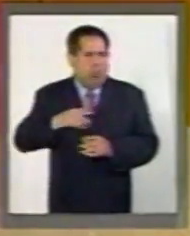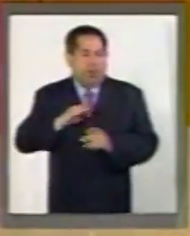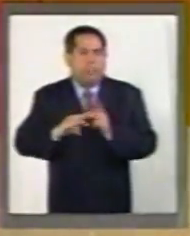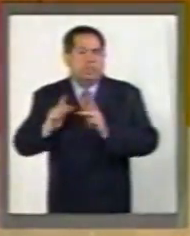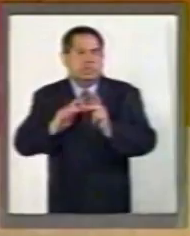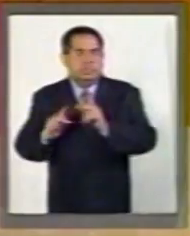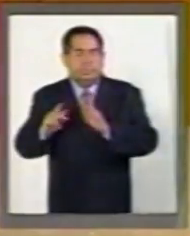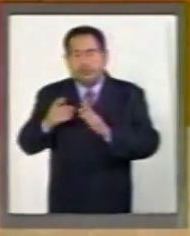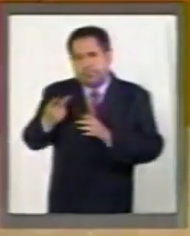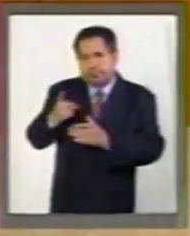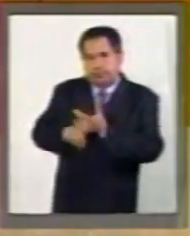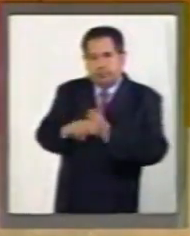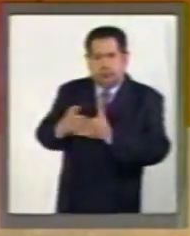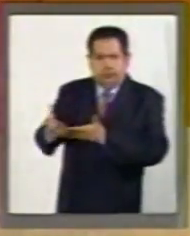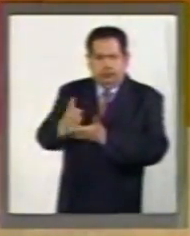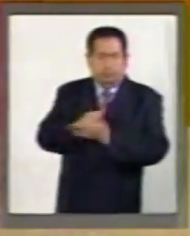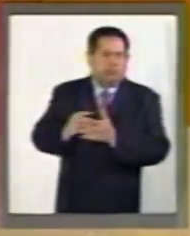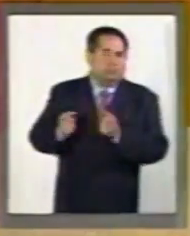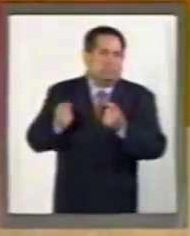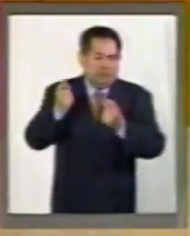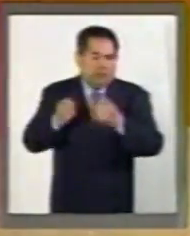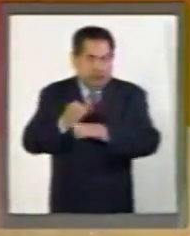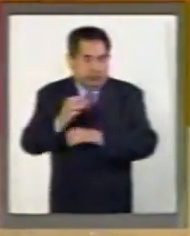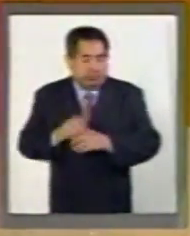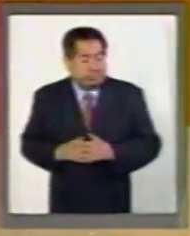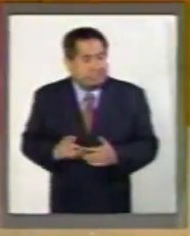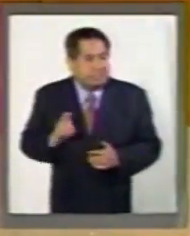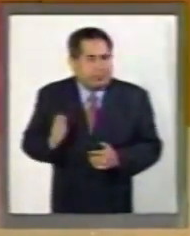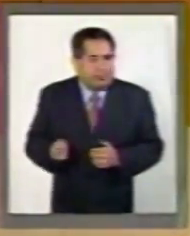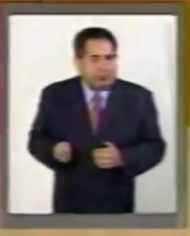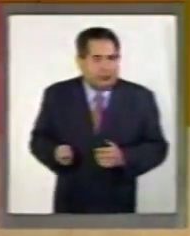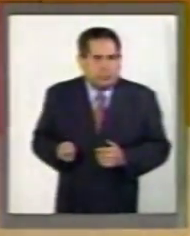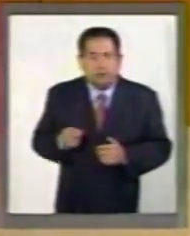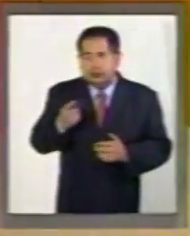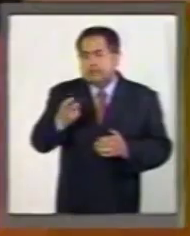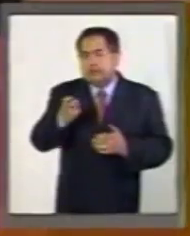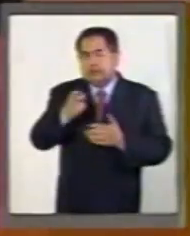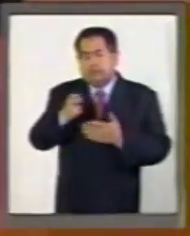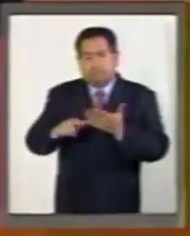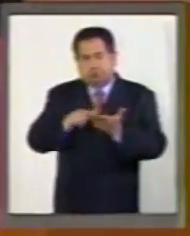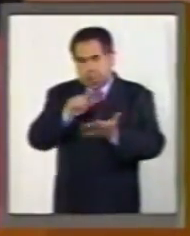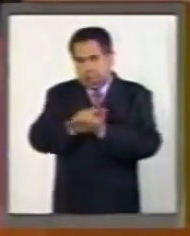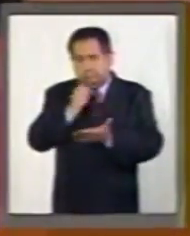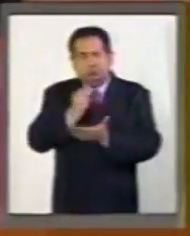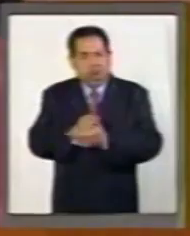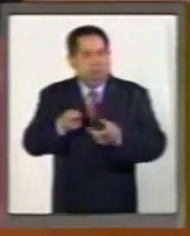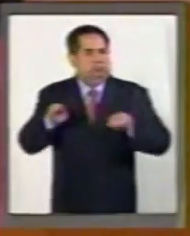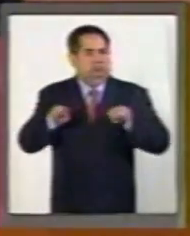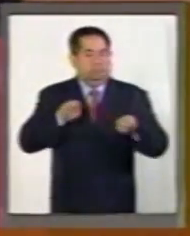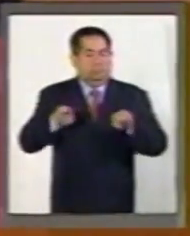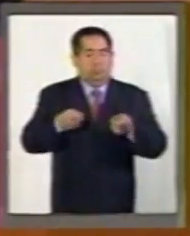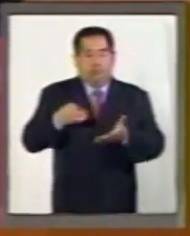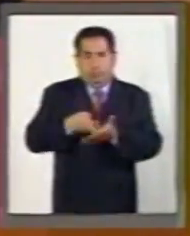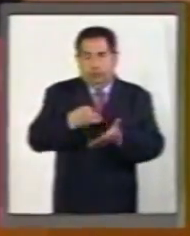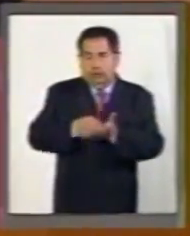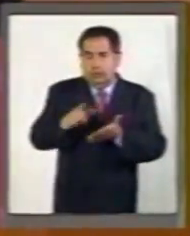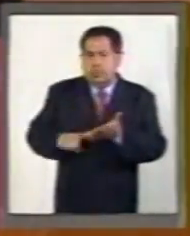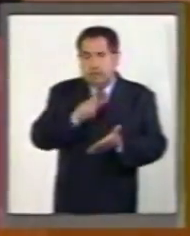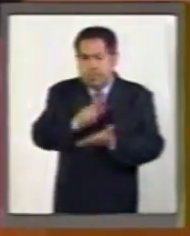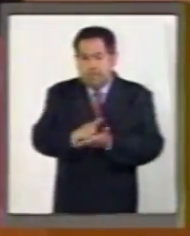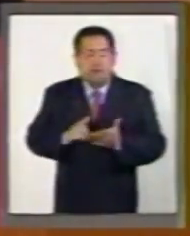del total de sus ingresos. Esto es lo que estamos pretendiendo que se regule en la ley.